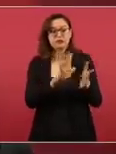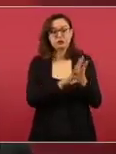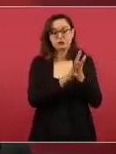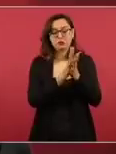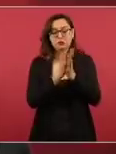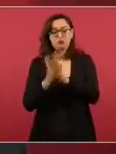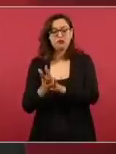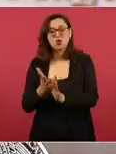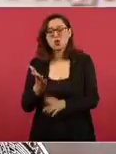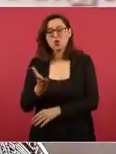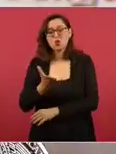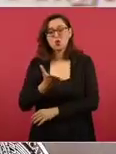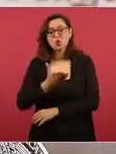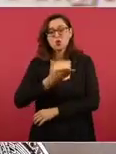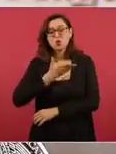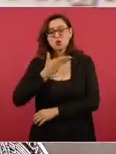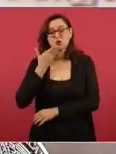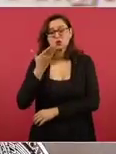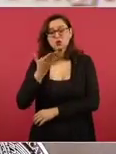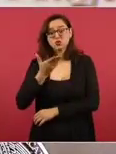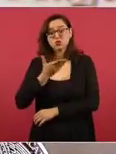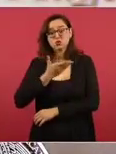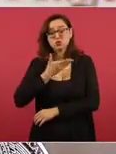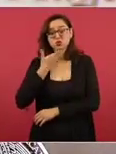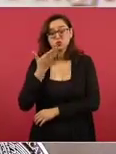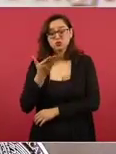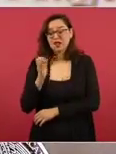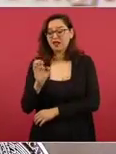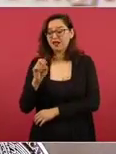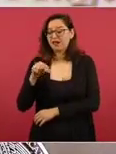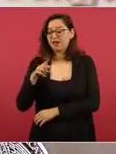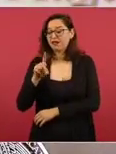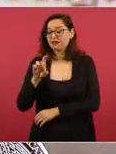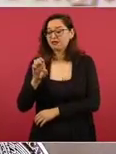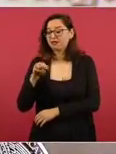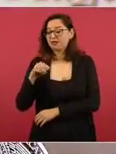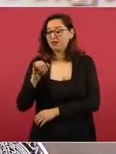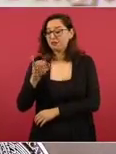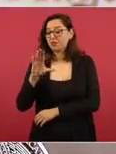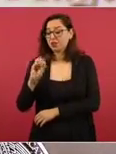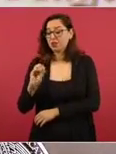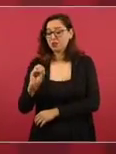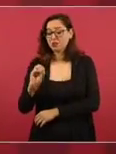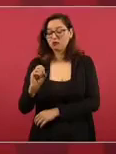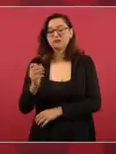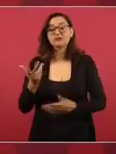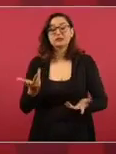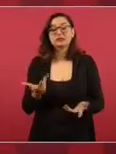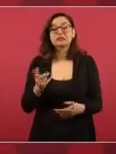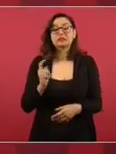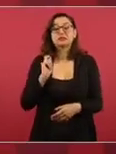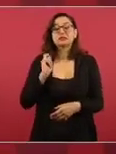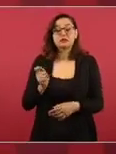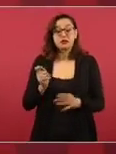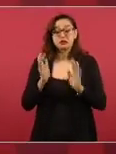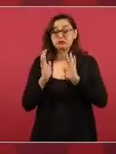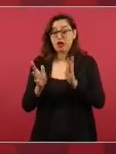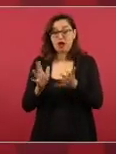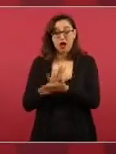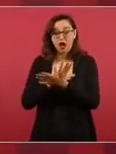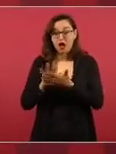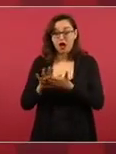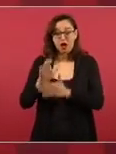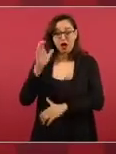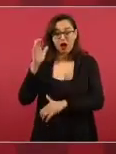endémico, no sólo en México, en todo el mundo. El estado endémico no debe pensarse que es el fin de la epidemia.